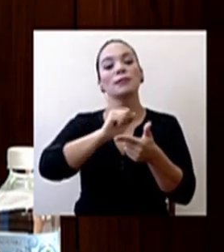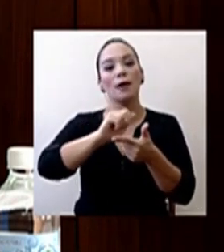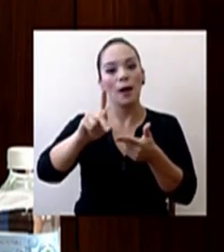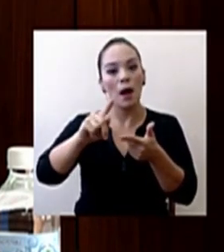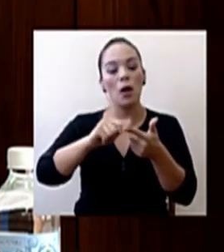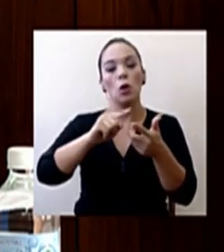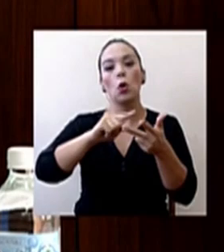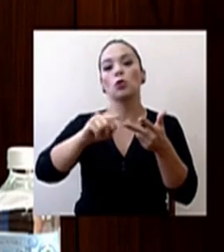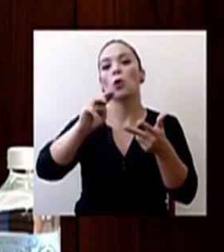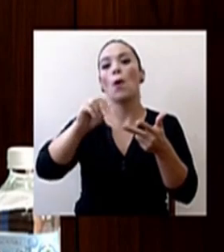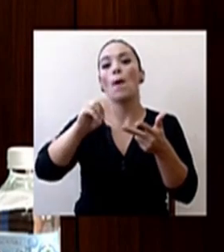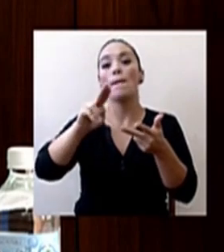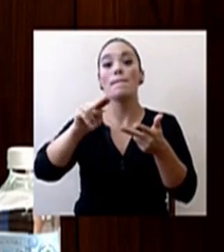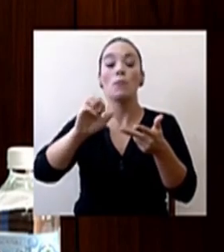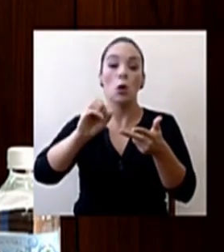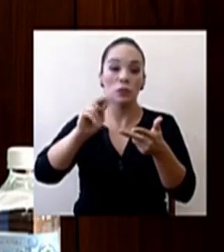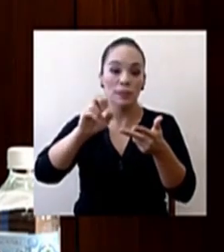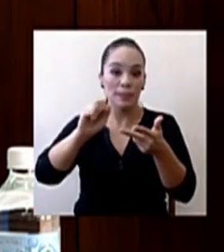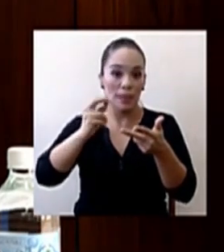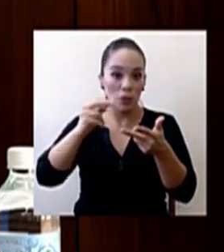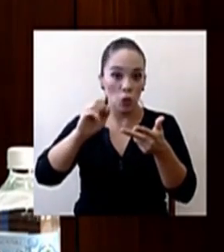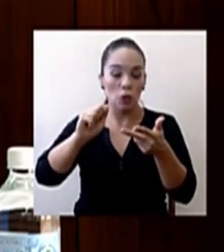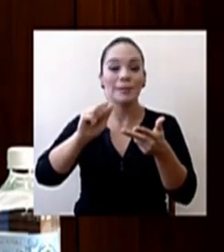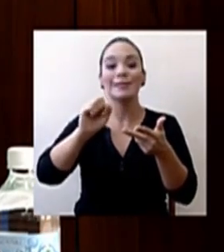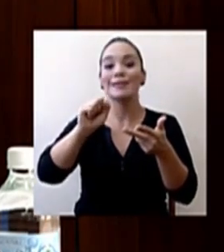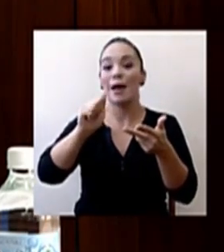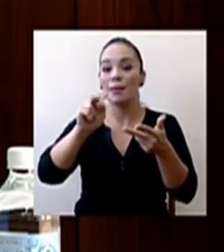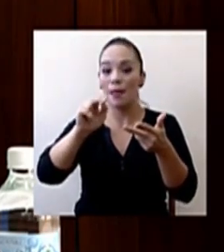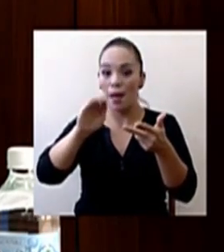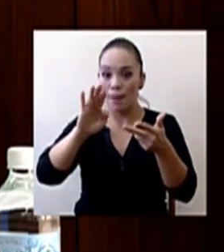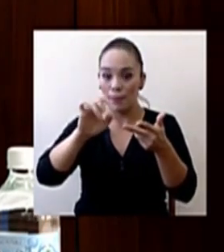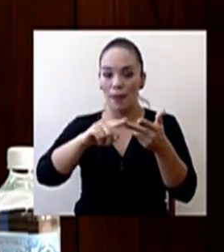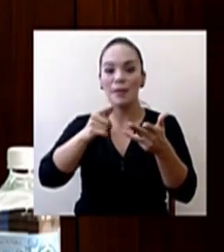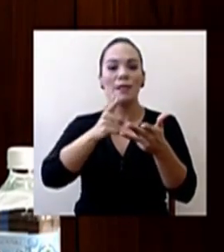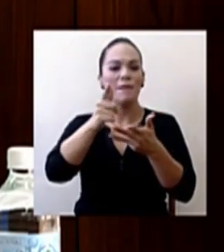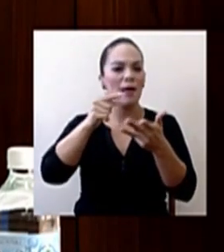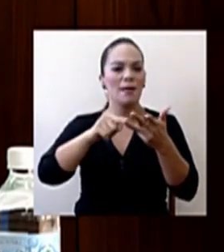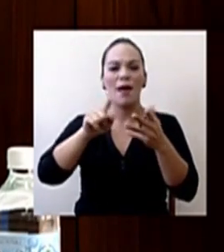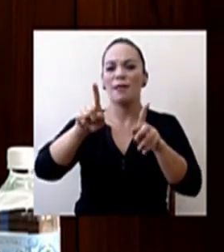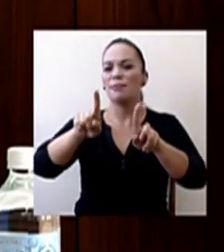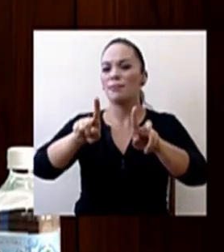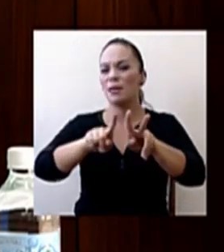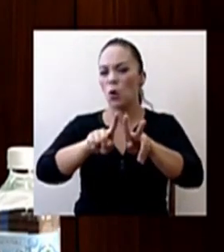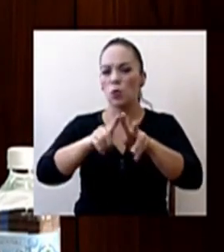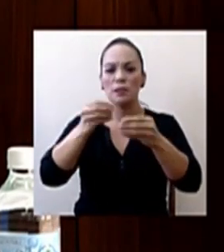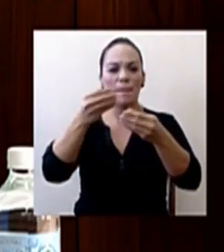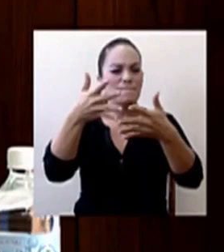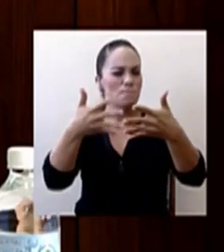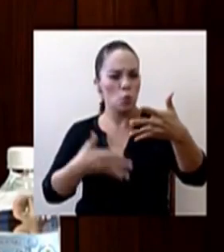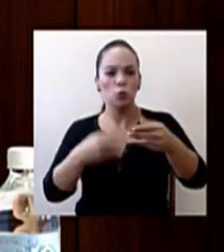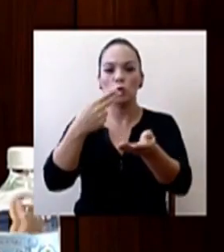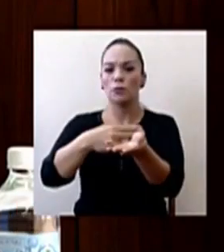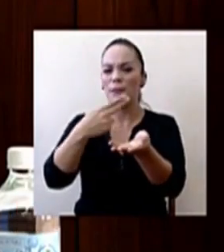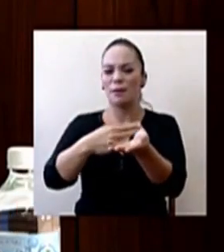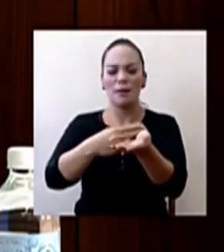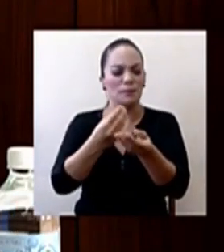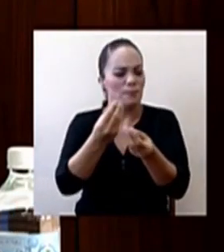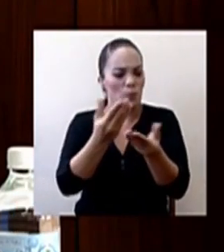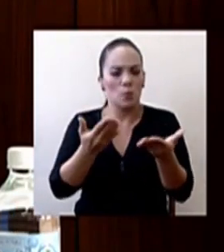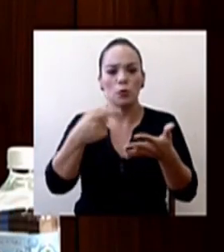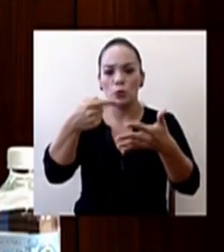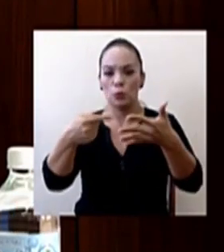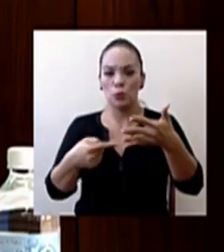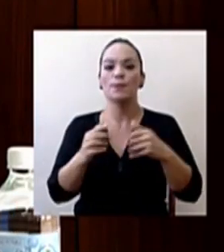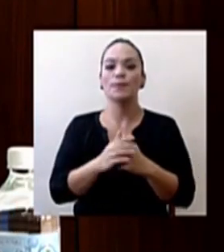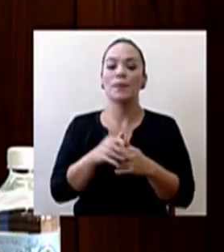Monseñor Sanabria, Liberia, Nicoya, entre otros. Eso es lo que